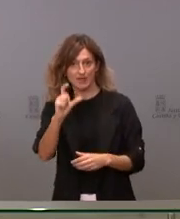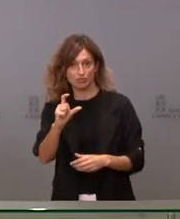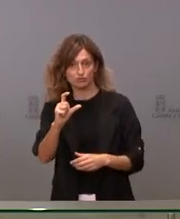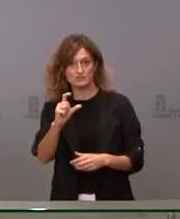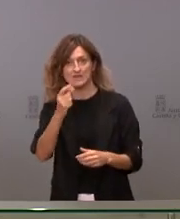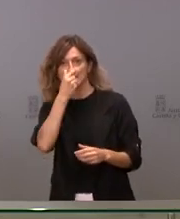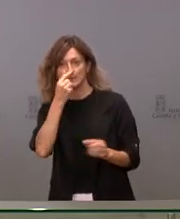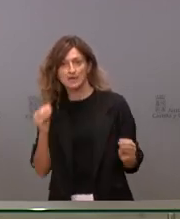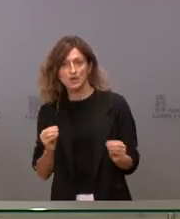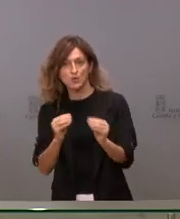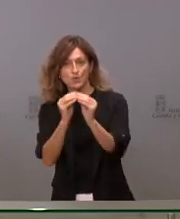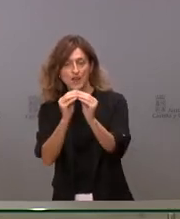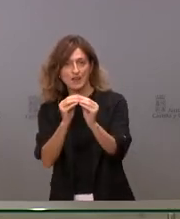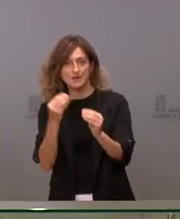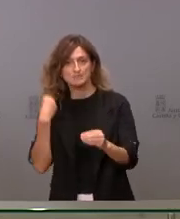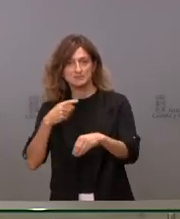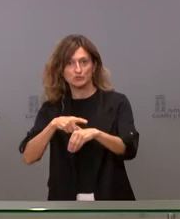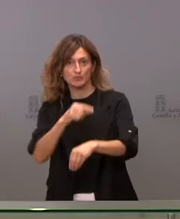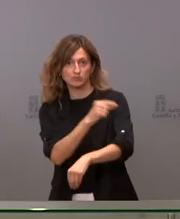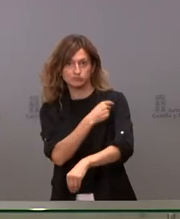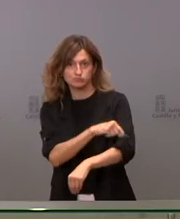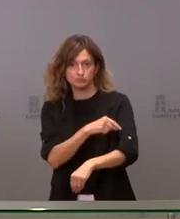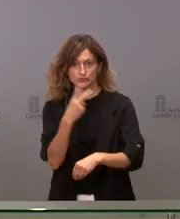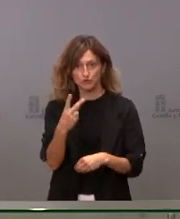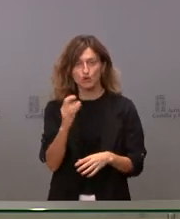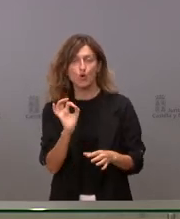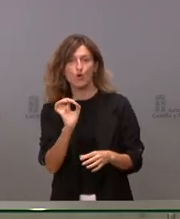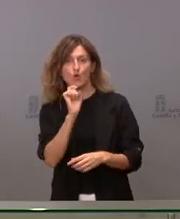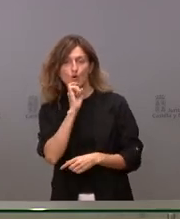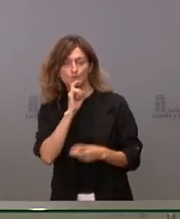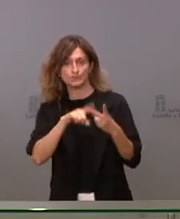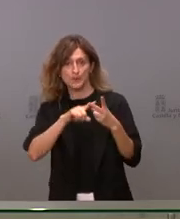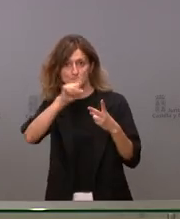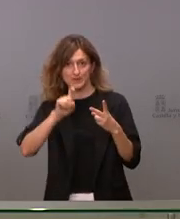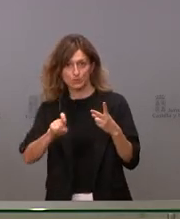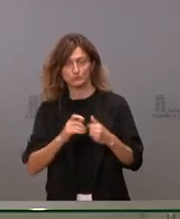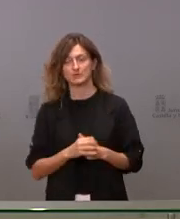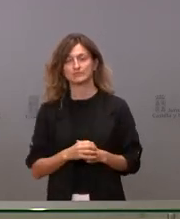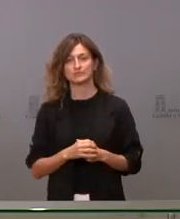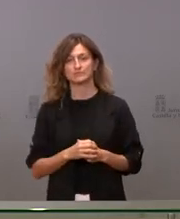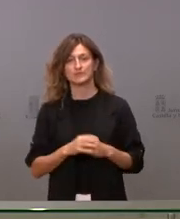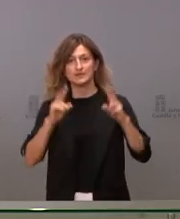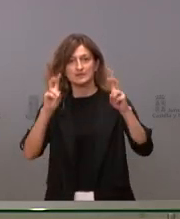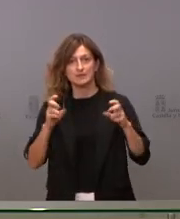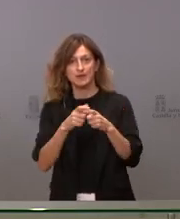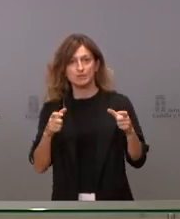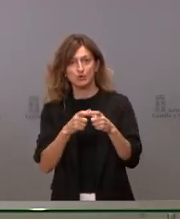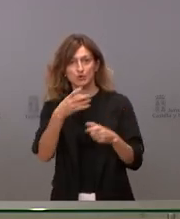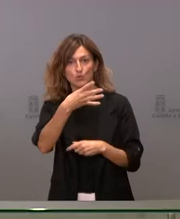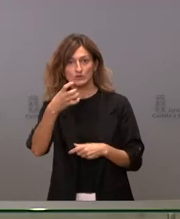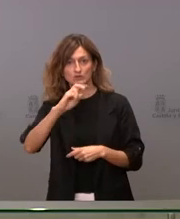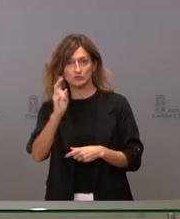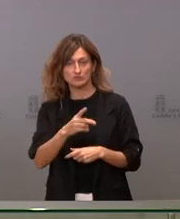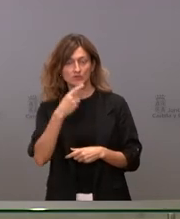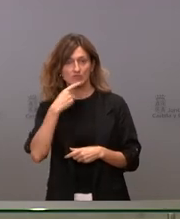de la gripe, se pondrían de forma conjunta. Y luego una segunda pregunta sobre el bono de 400 euros anunciado